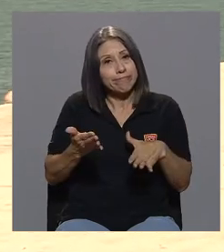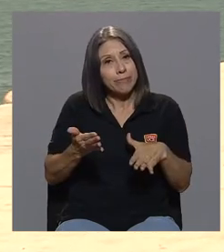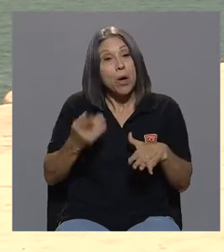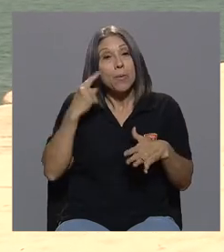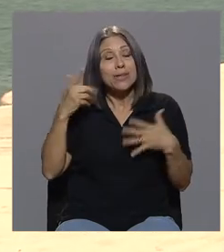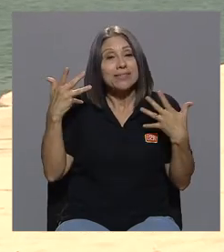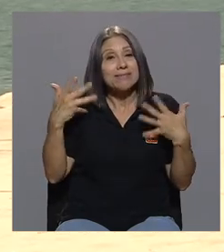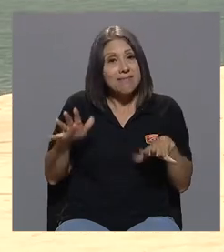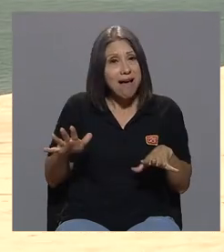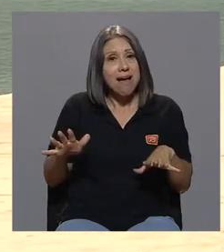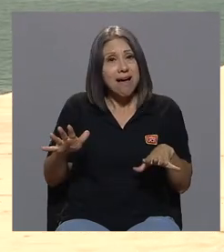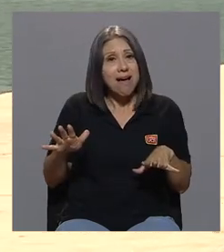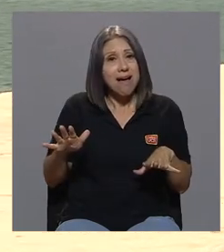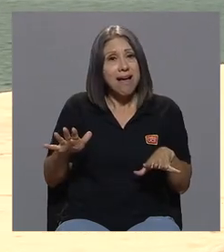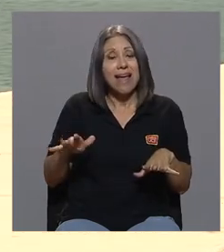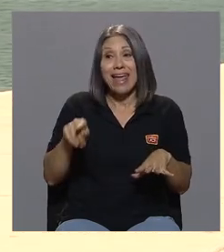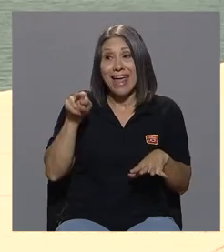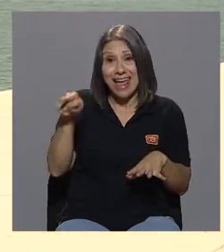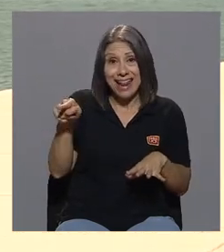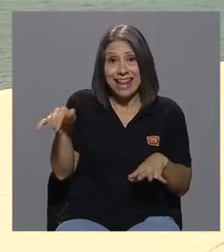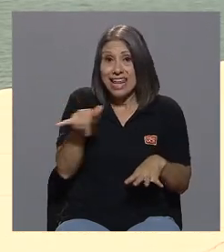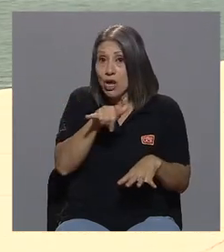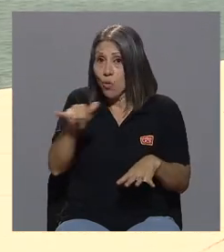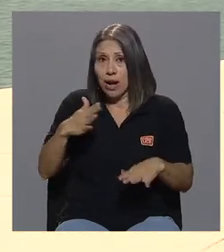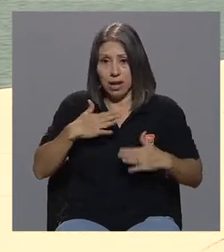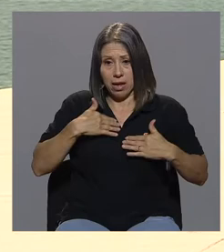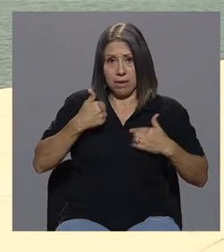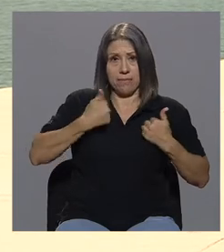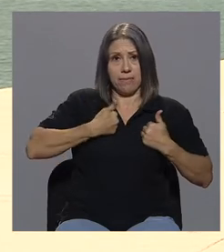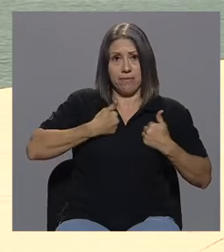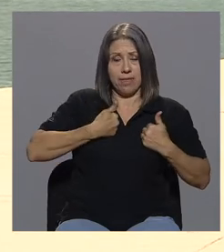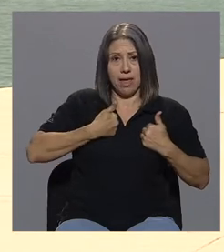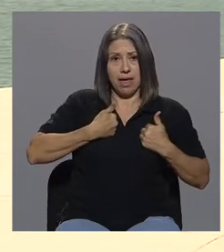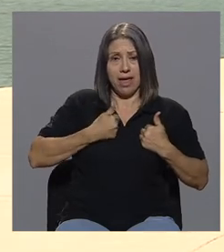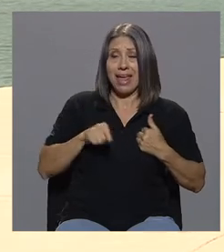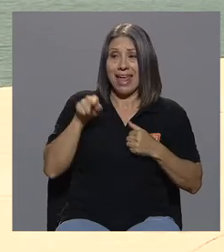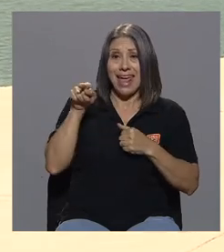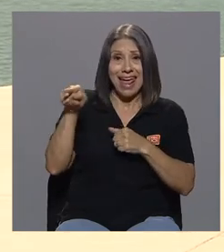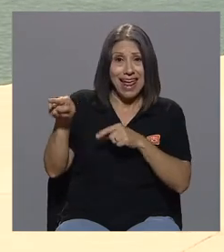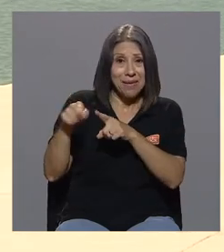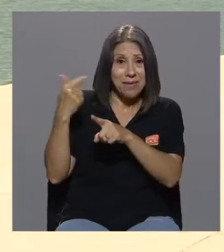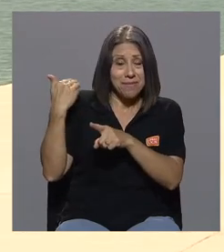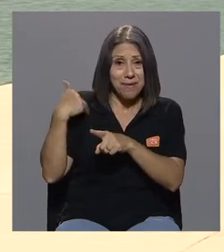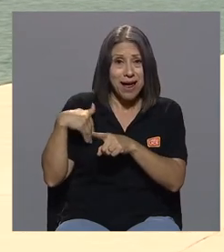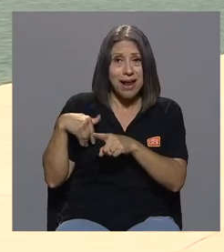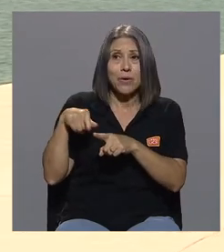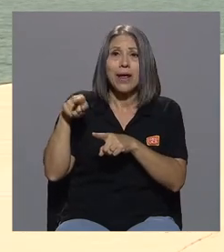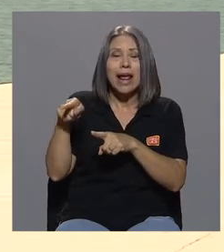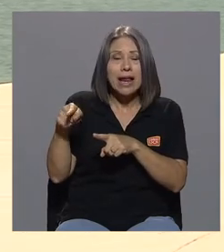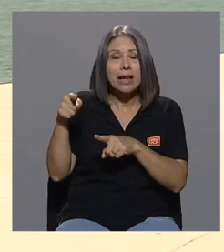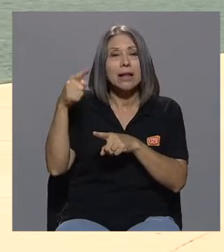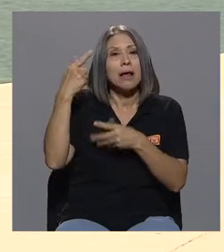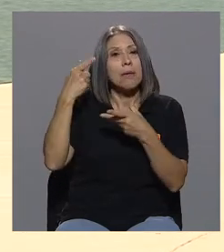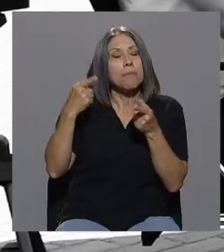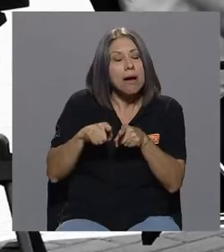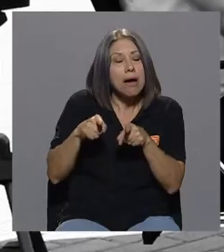que mi vida, él venía sumando, sumando